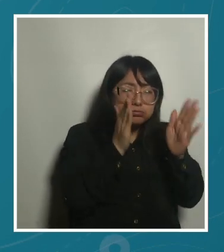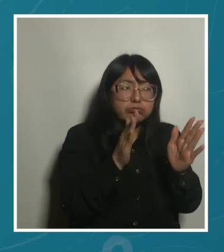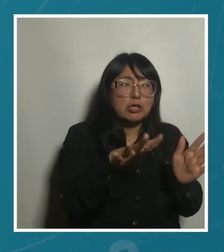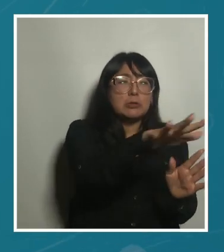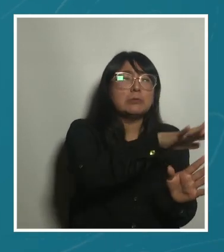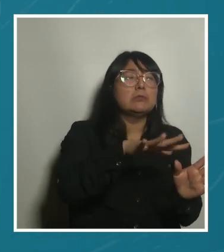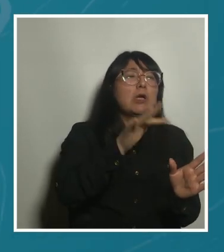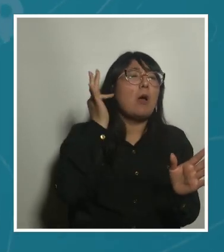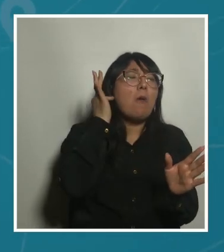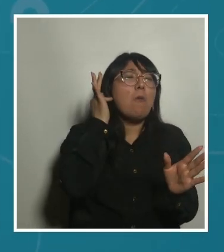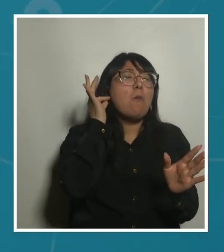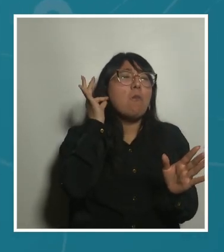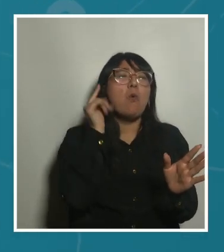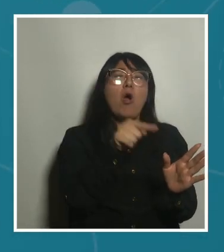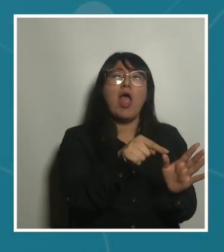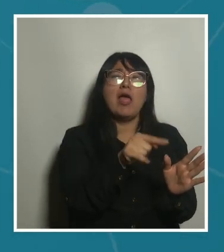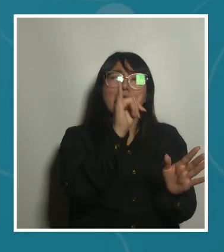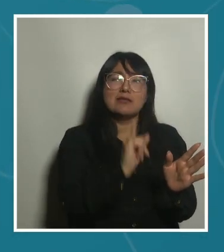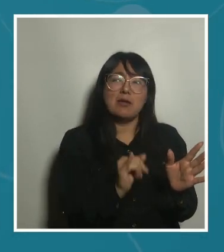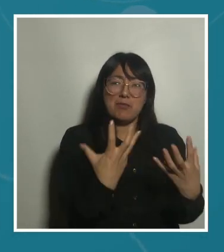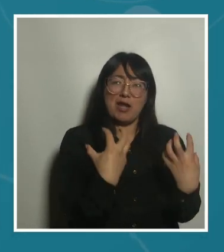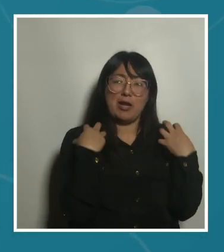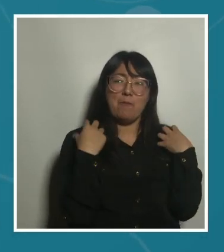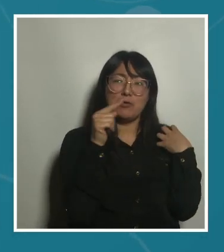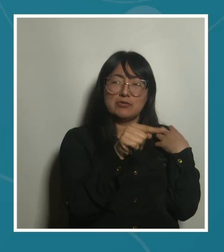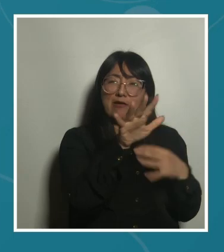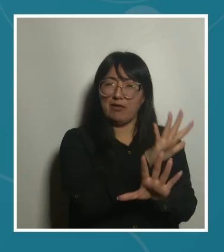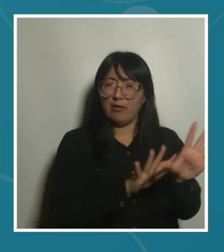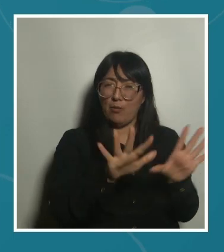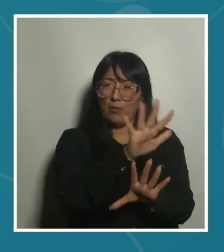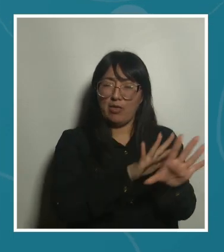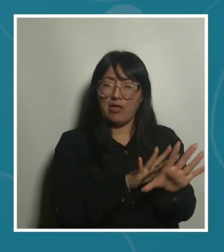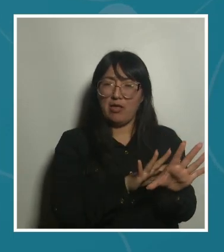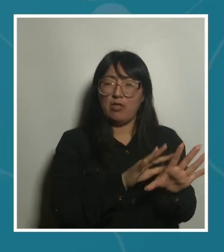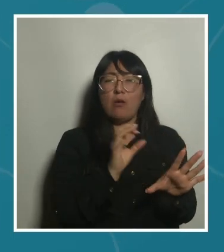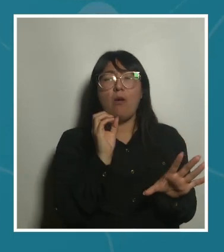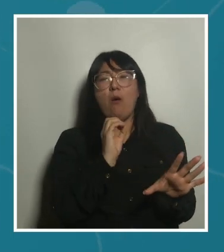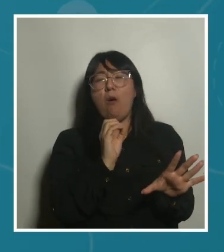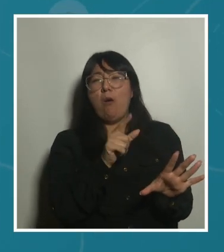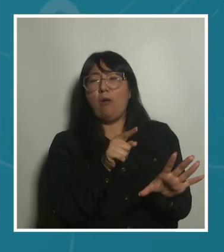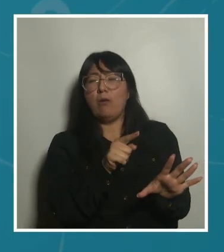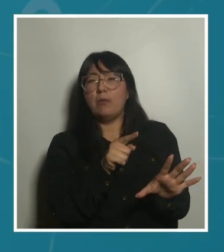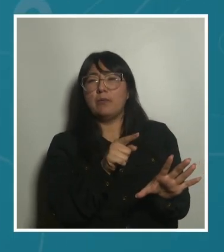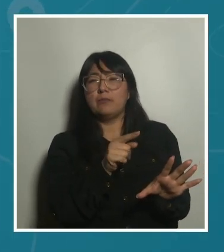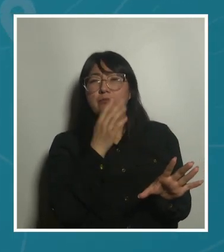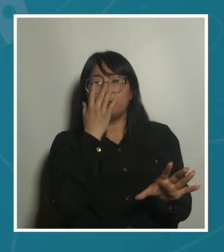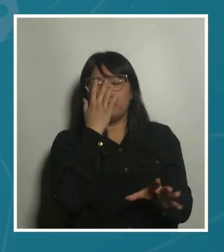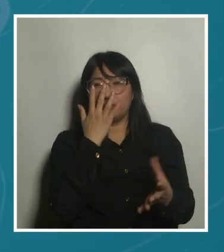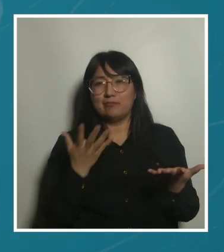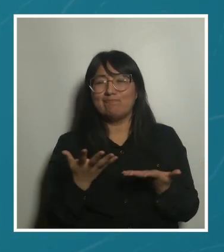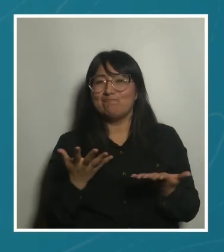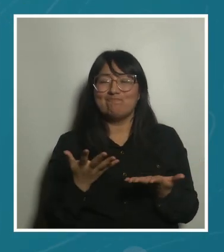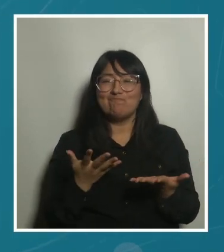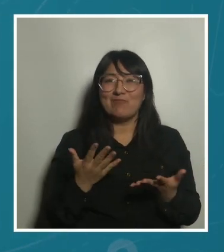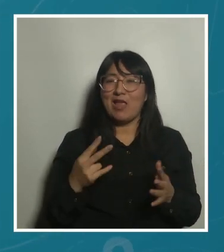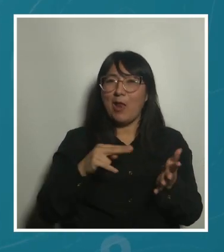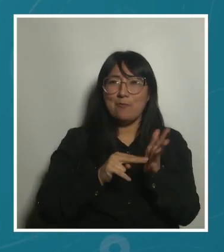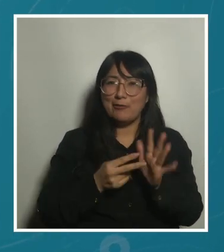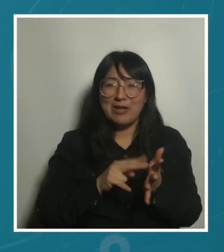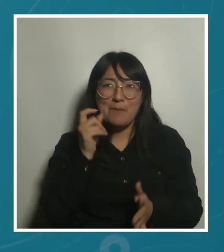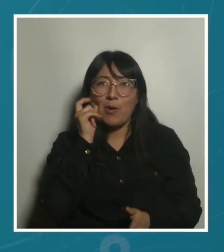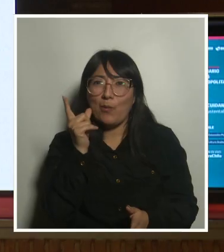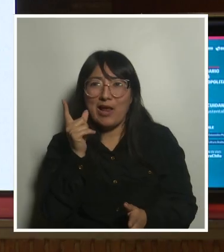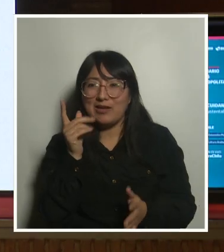mujeres sigamos siendo las principales responsables de los cuidados o no per se, el problema es que